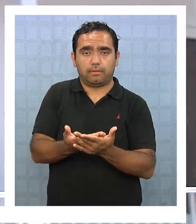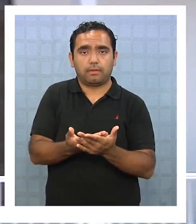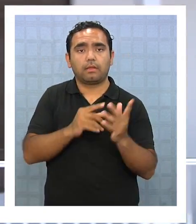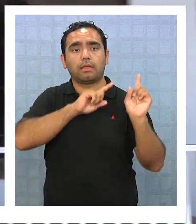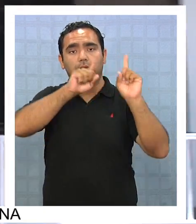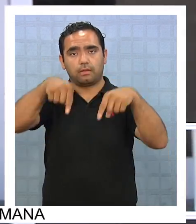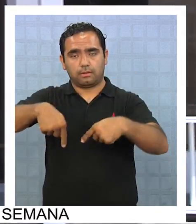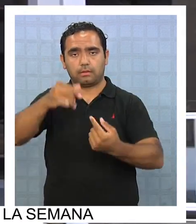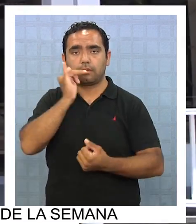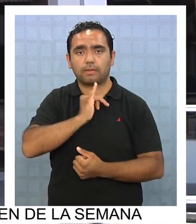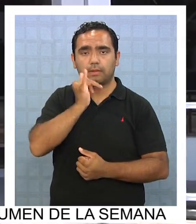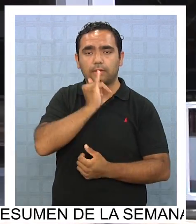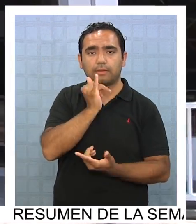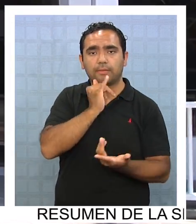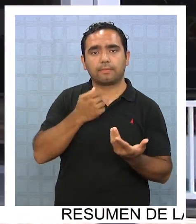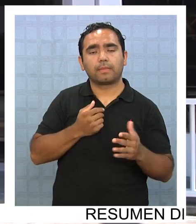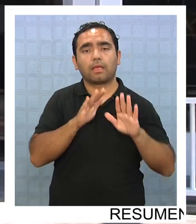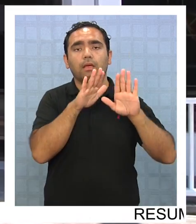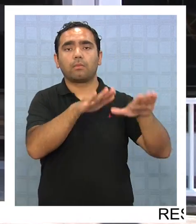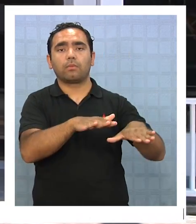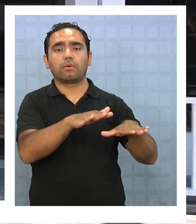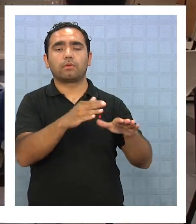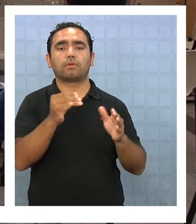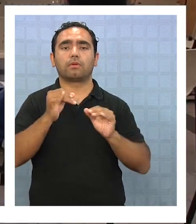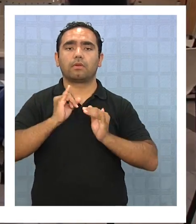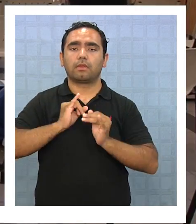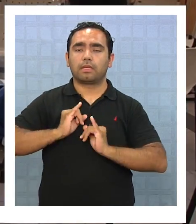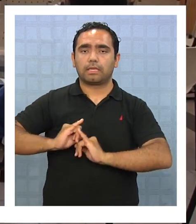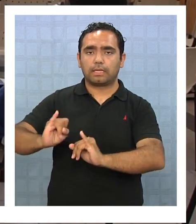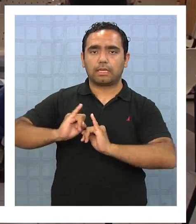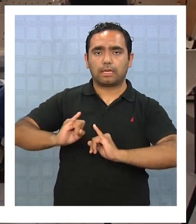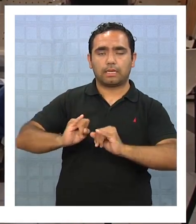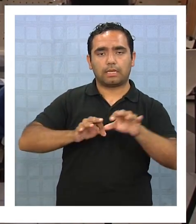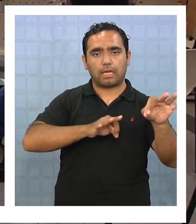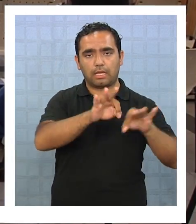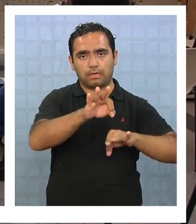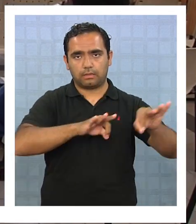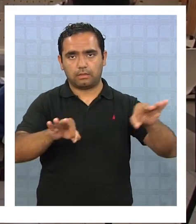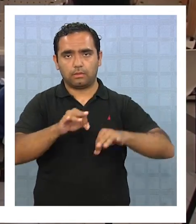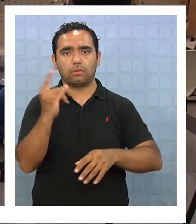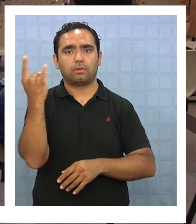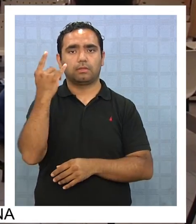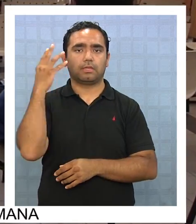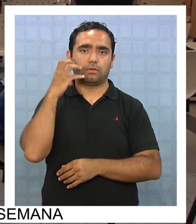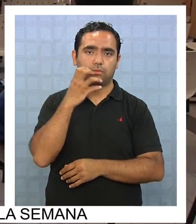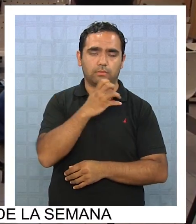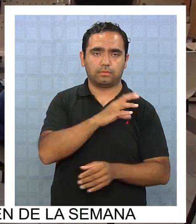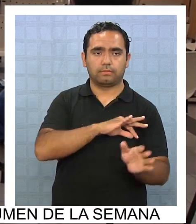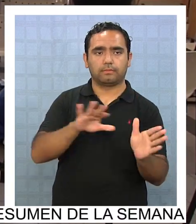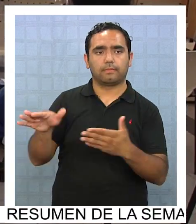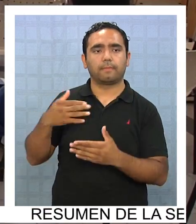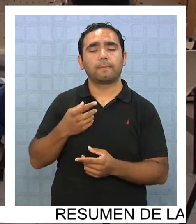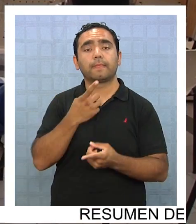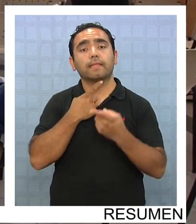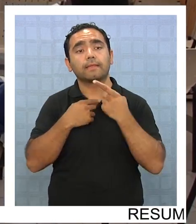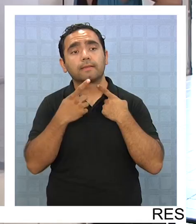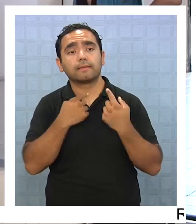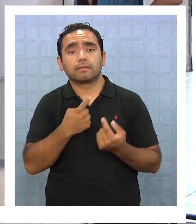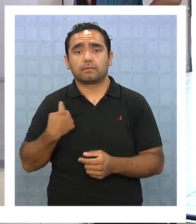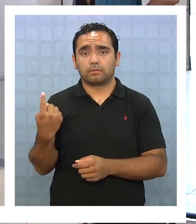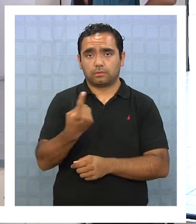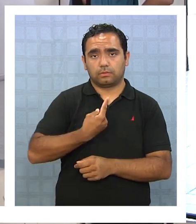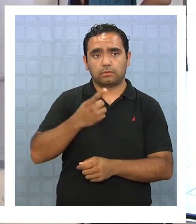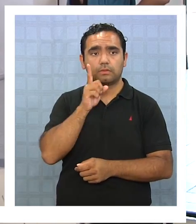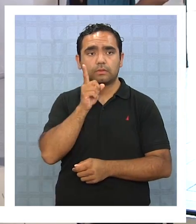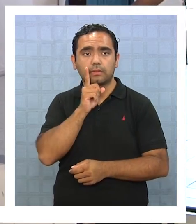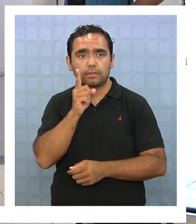que se presenta en Iquique bajo el alero de la Facultad de Ingeniería y Arquitectura de la Universidad Arturo Prat. Esos intereses que nosotros tenemos en el fondo